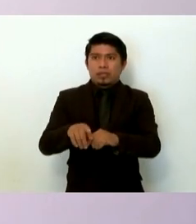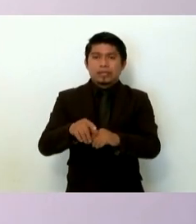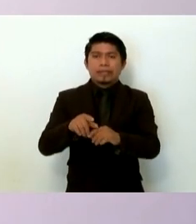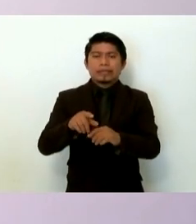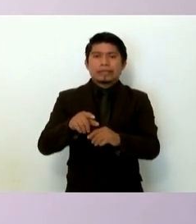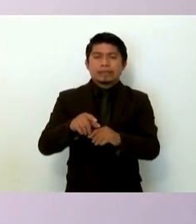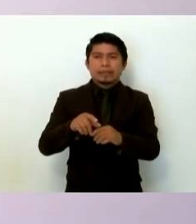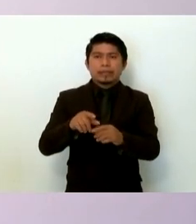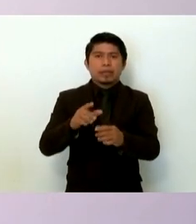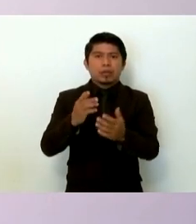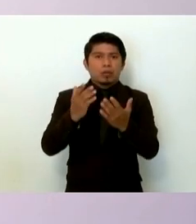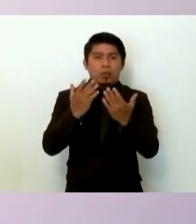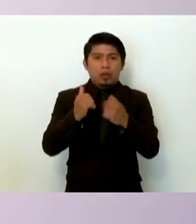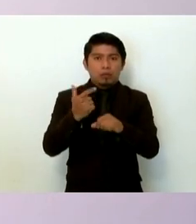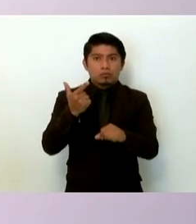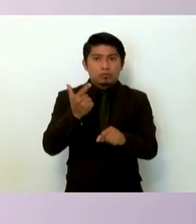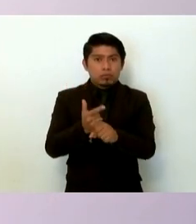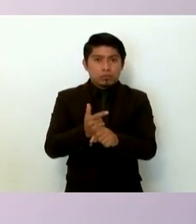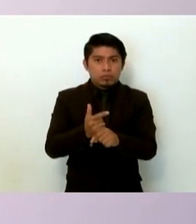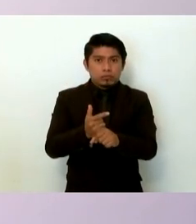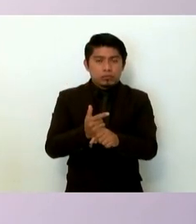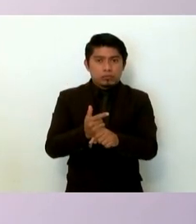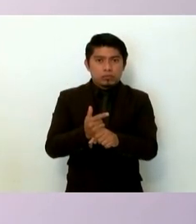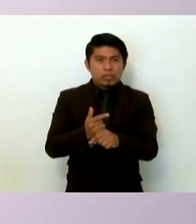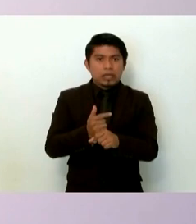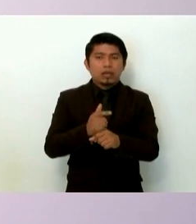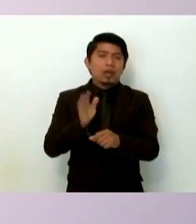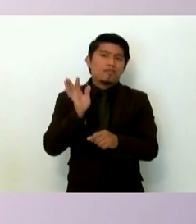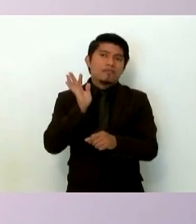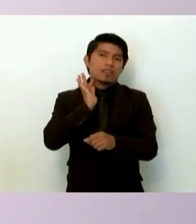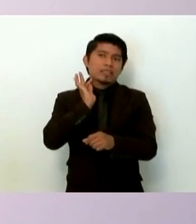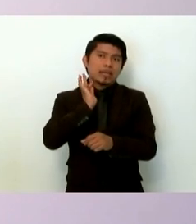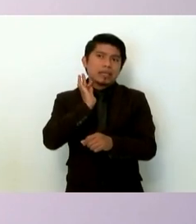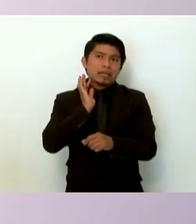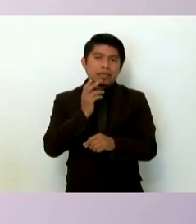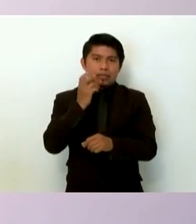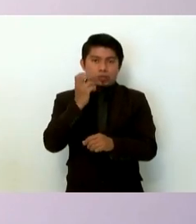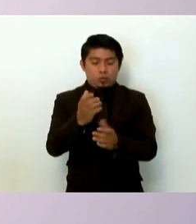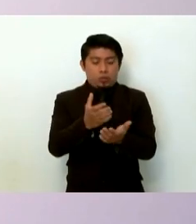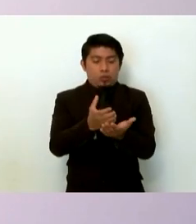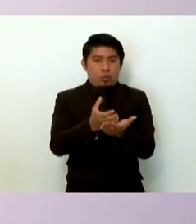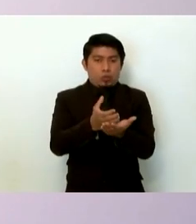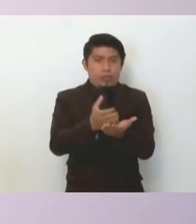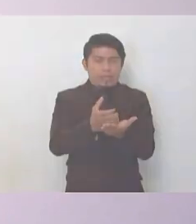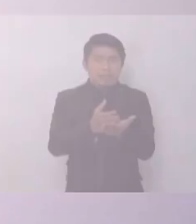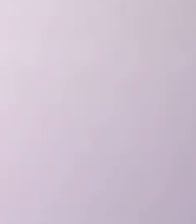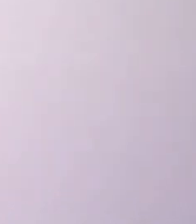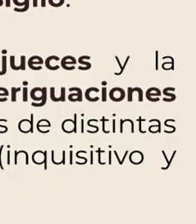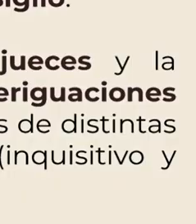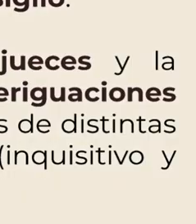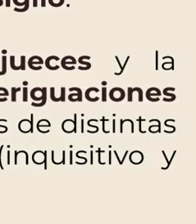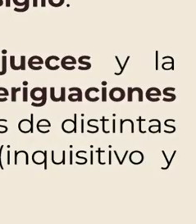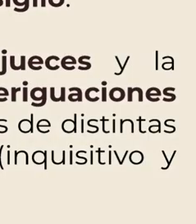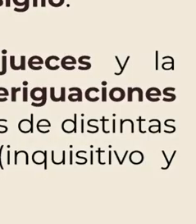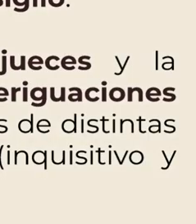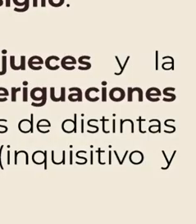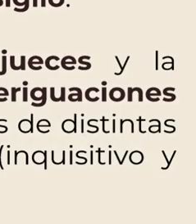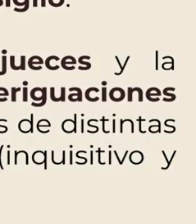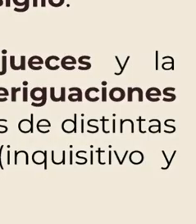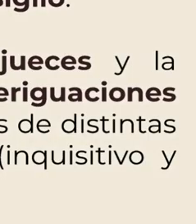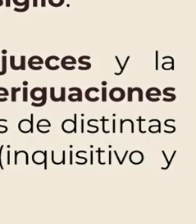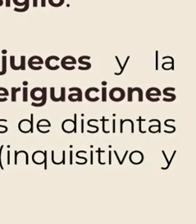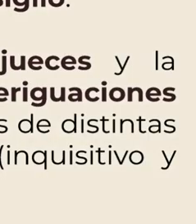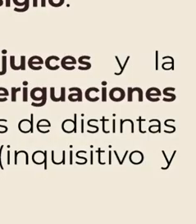que no se encuentran en la Fiscalía que son estos cuadernos de sigilo los que contienen los